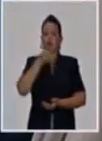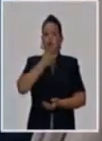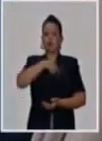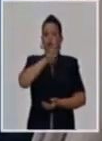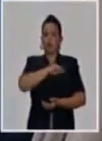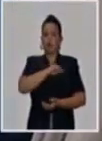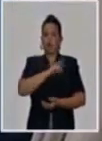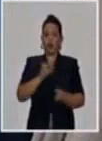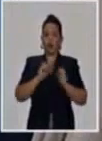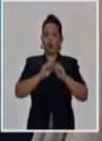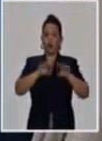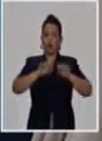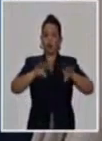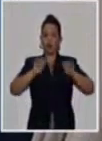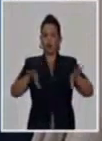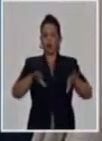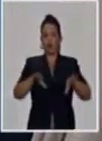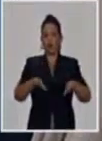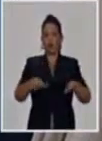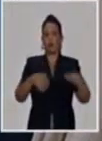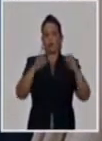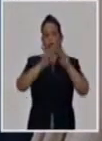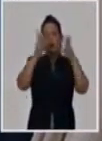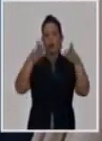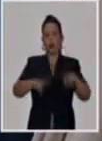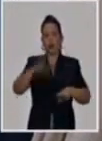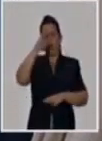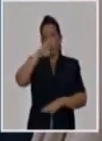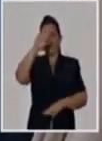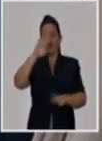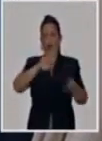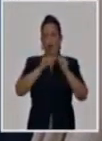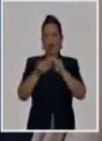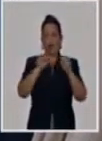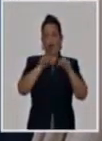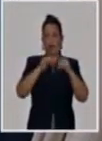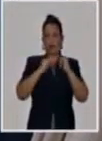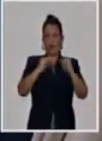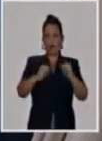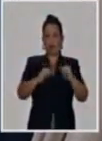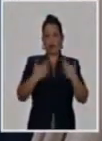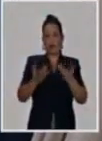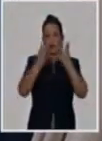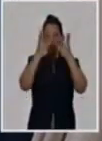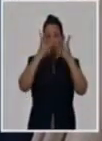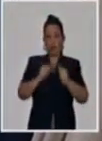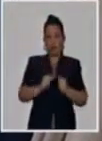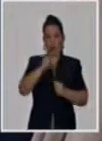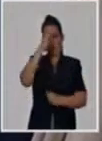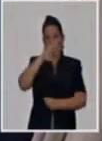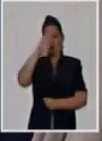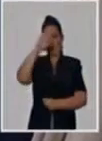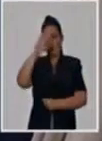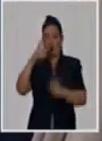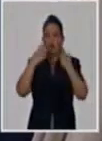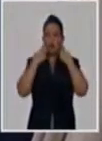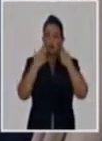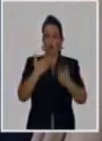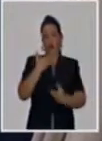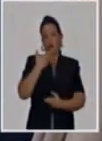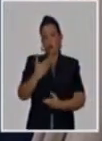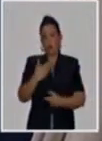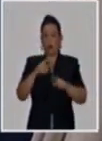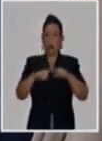del doctor Luis Montero, donde hablaba, decía, las estadísticas de Cuba, es cierto que cada muerte duele, pero si Cuba tuviera las